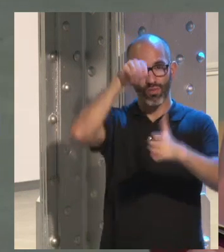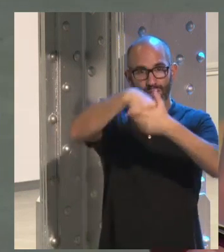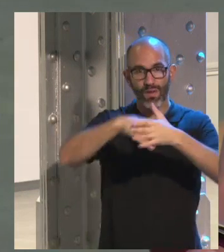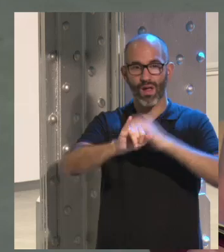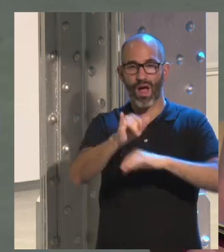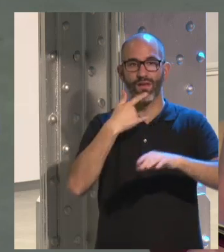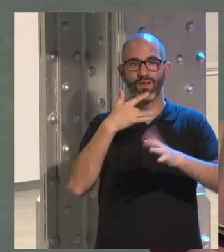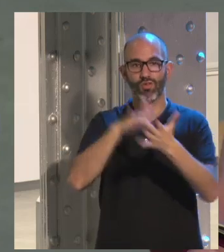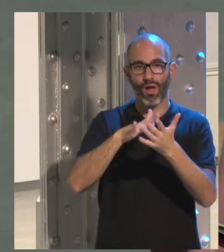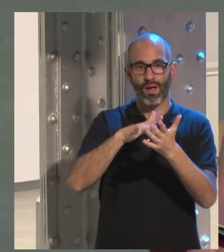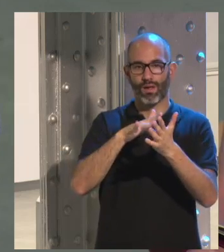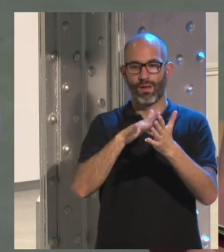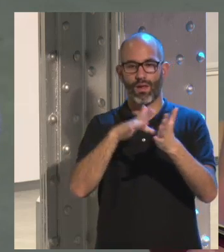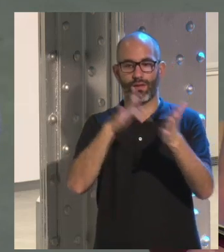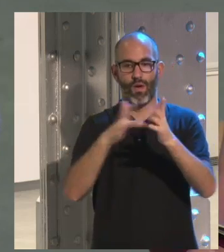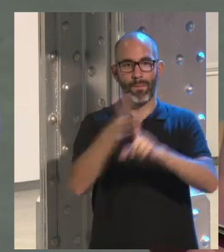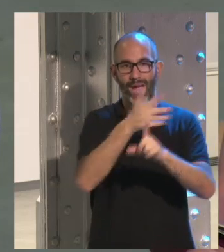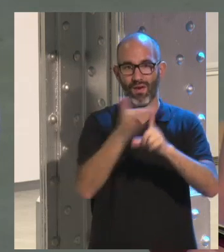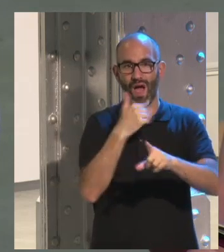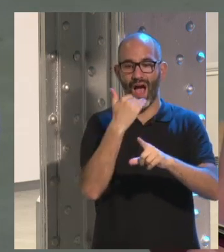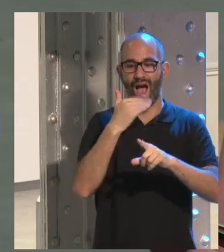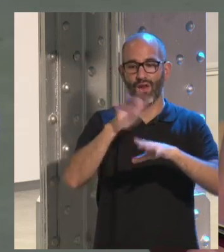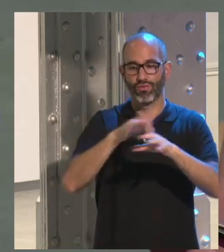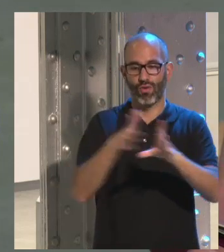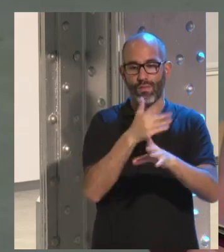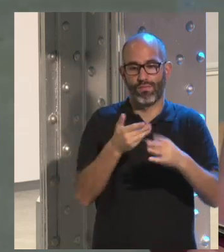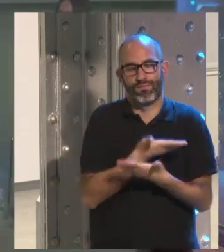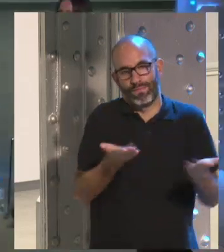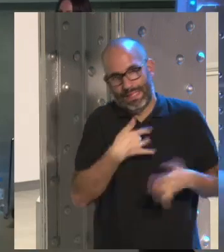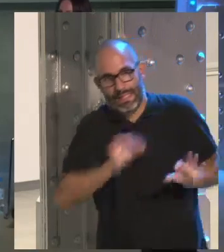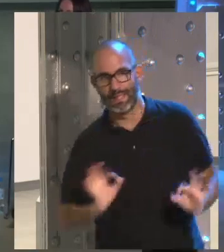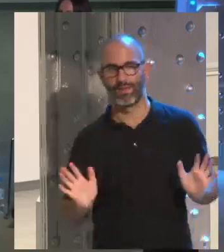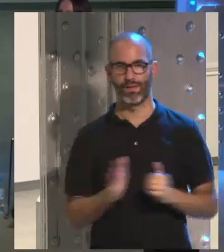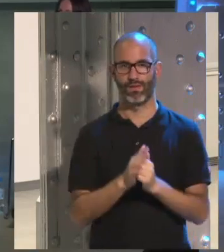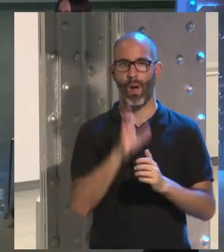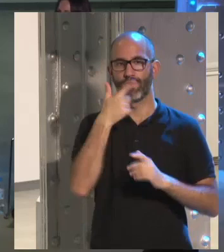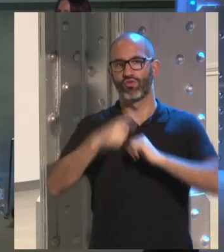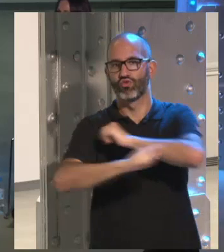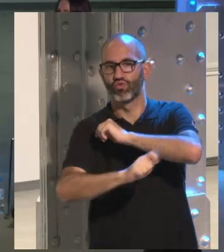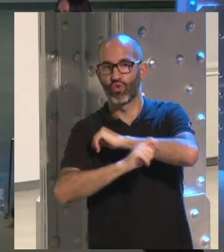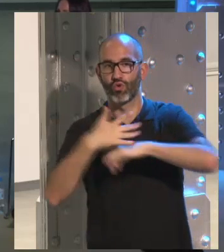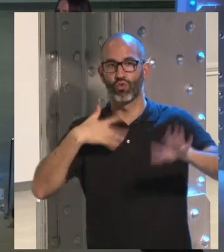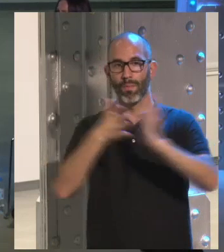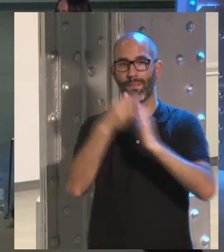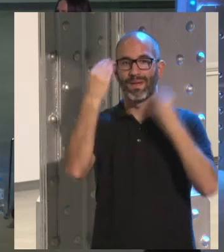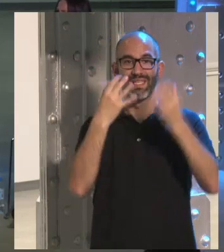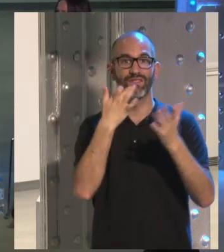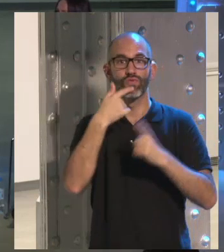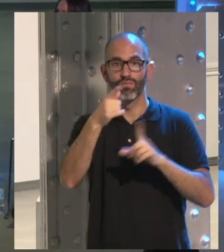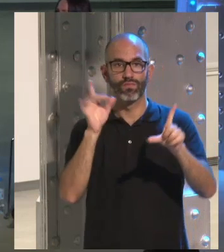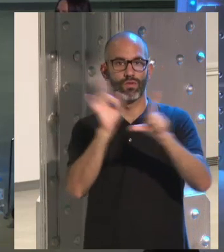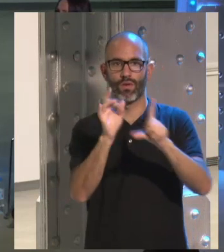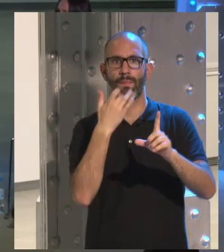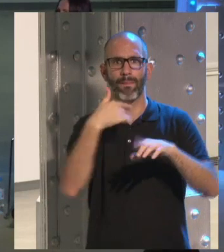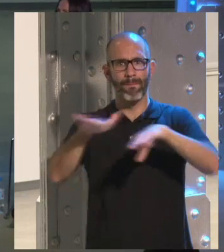pegando, entonces ya te tienes que poner a pegarte con ellos. Vale, apuntarlo todo porque eso sí que nos interesa. Esto es un truqui que tal, decir que hay un